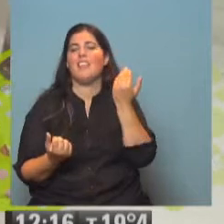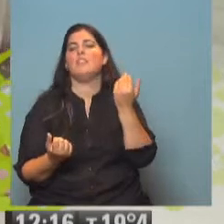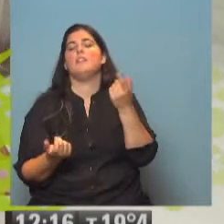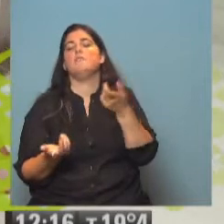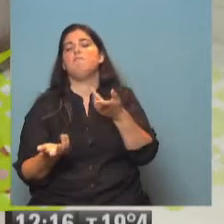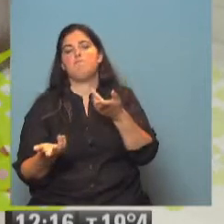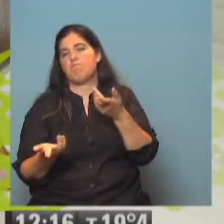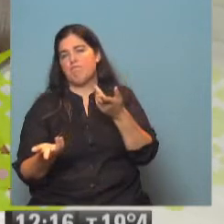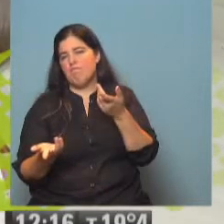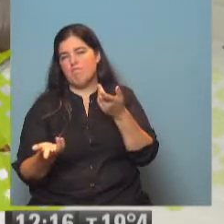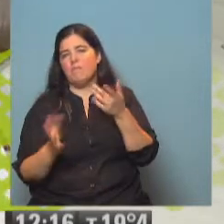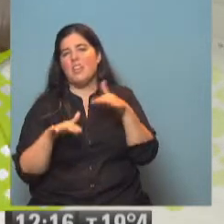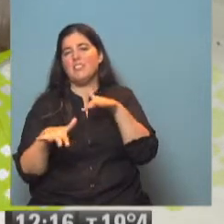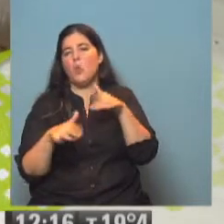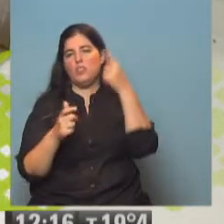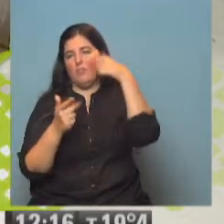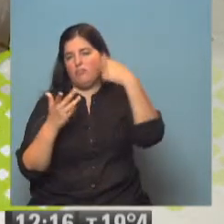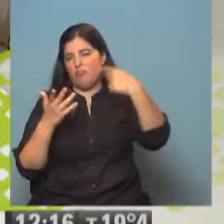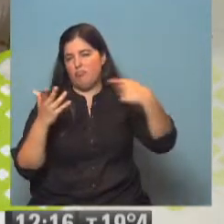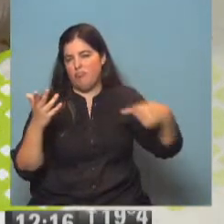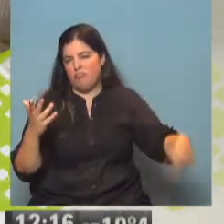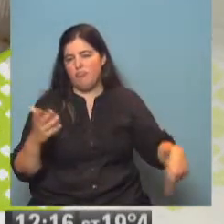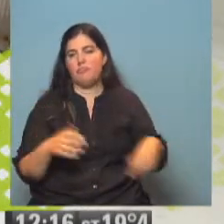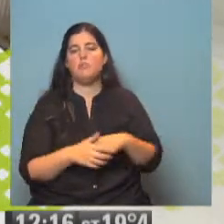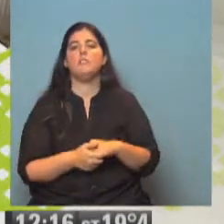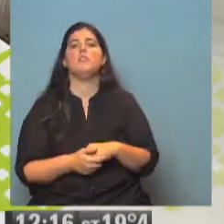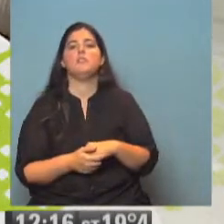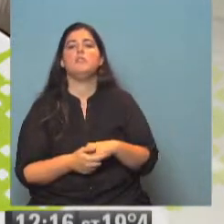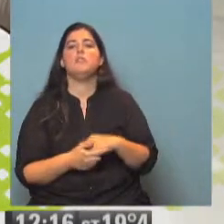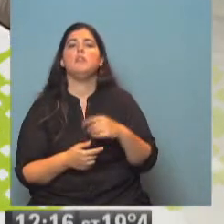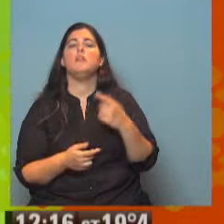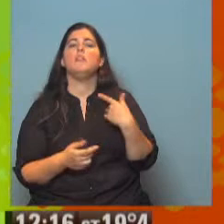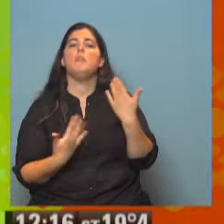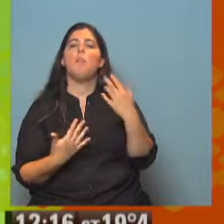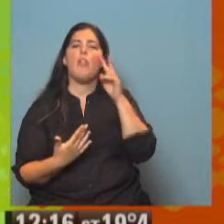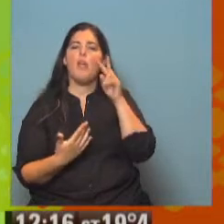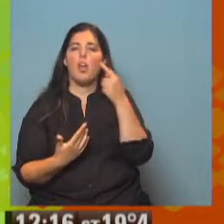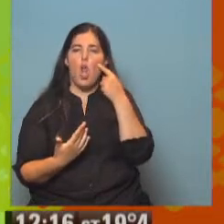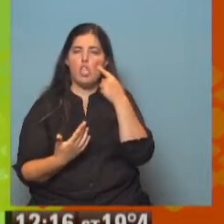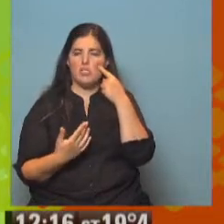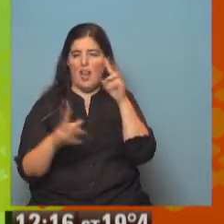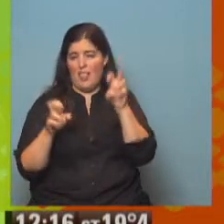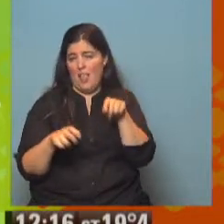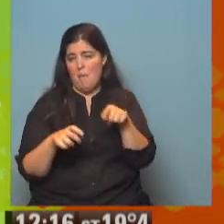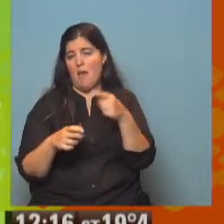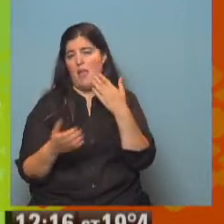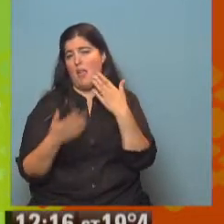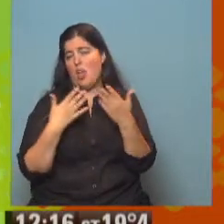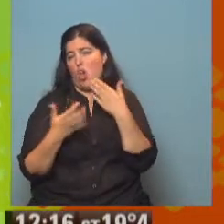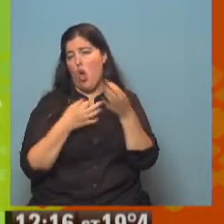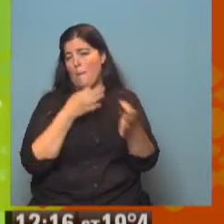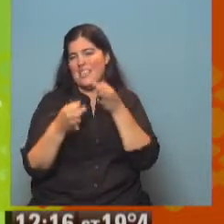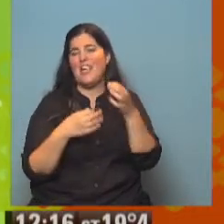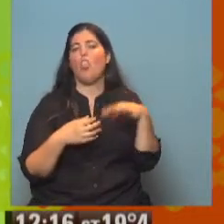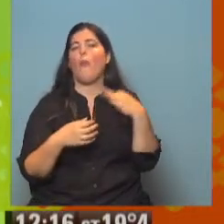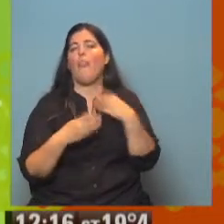O sea, las condiciones son bastantes. bastantes. Bueno, mientras lo podemos ir conociendo y charlando de la calidad de